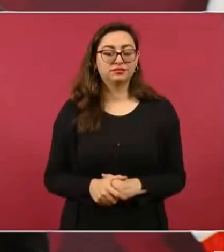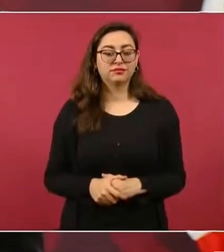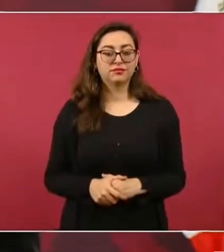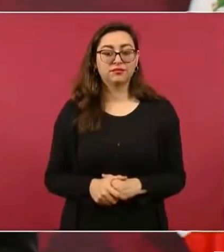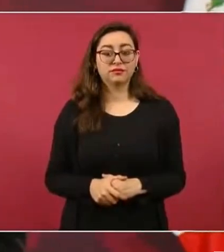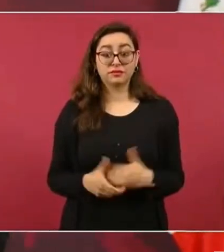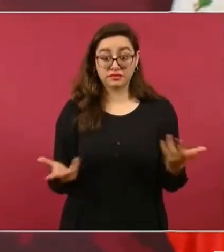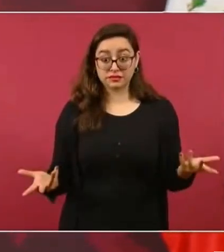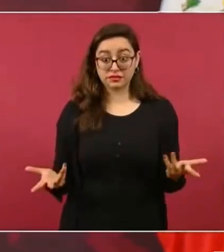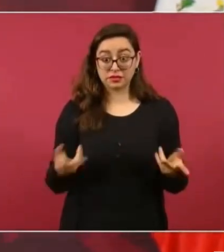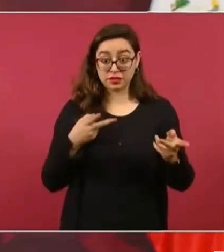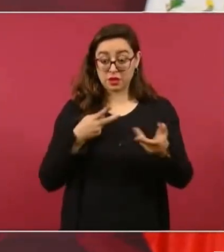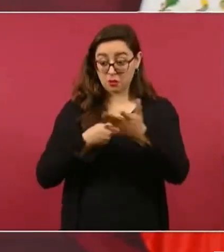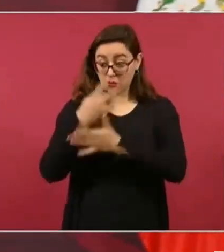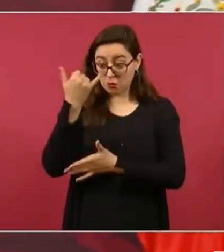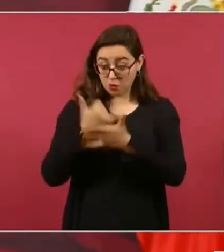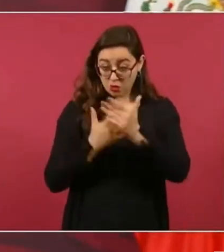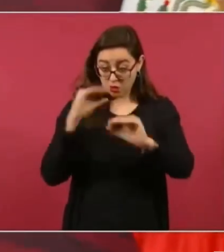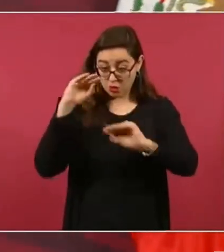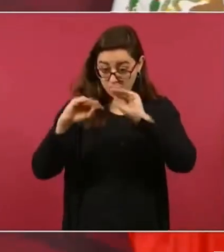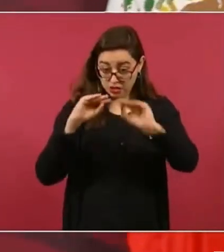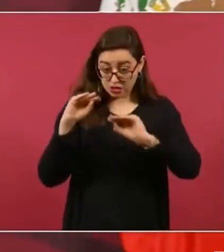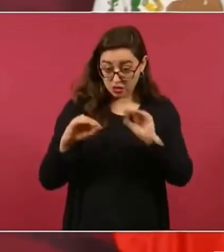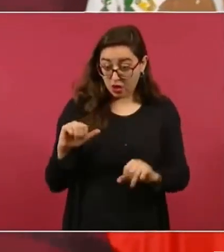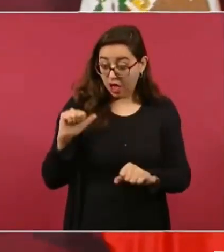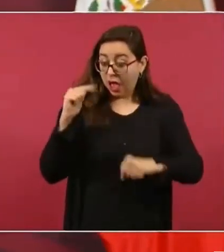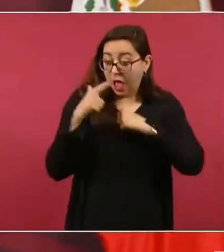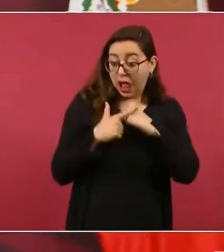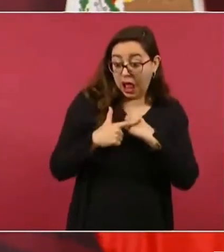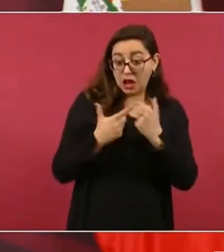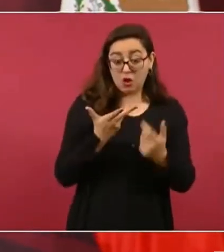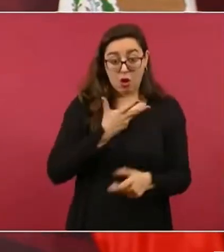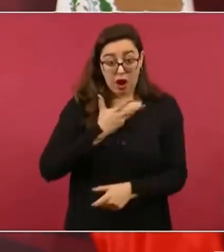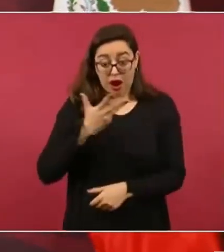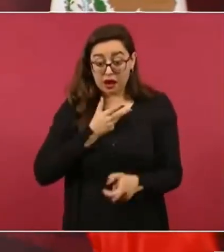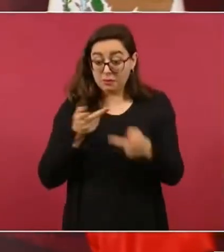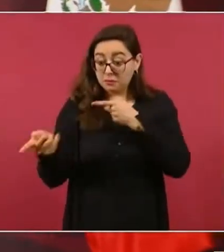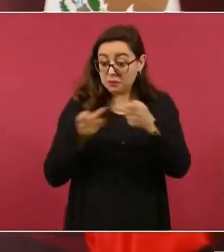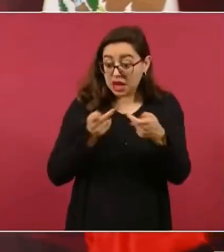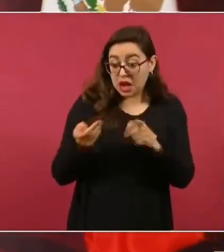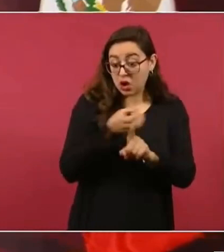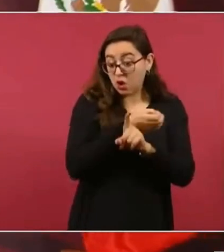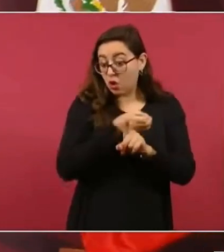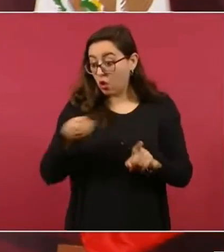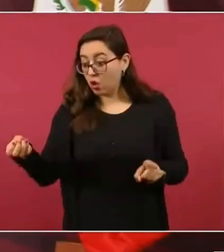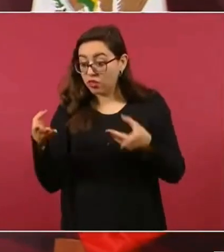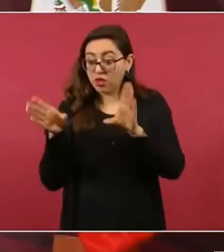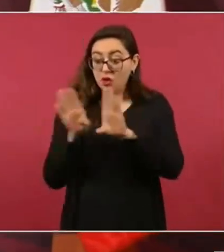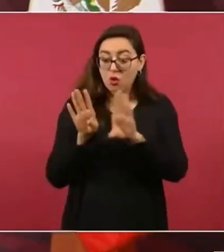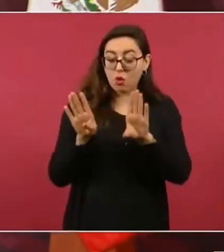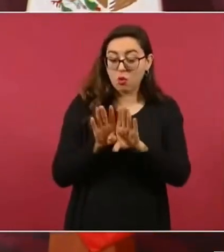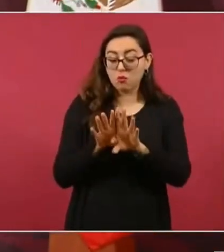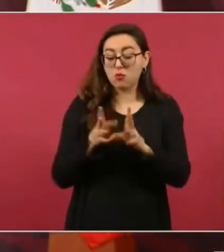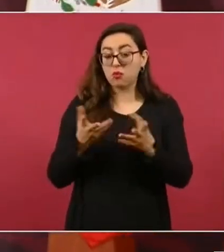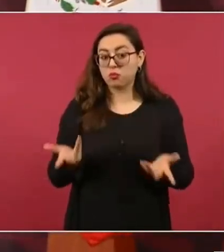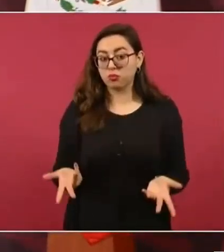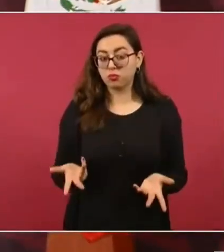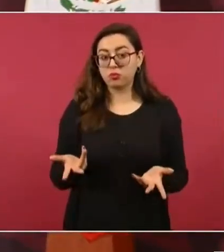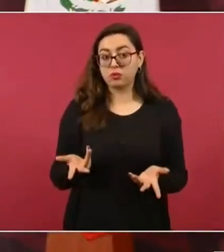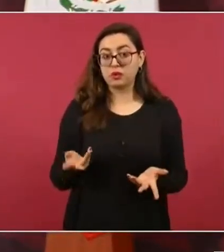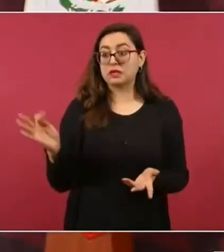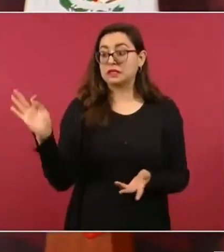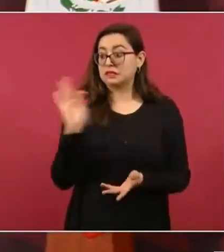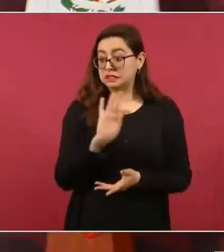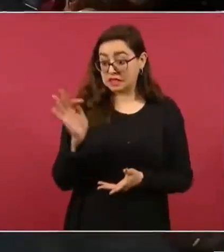proyecto ejecutivo, si se avanzó en la compra